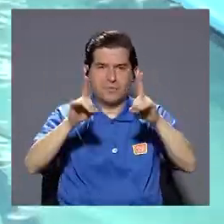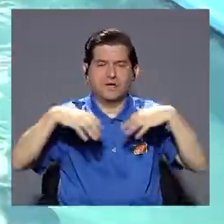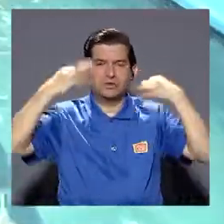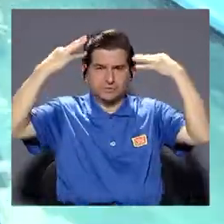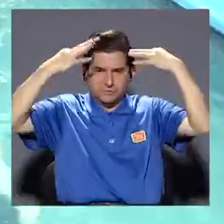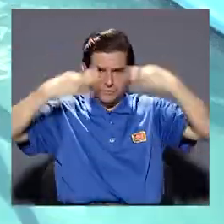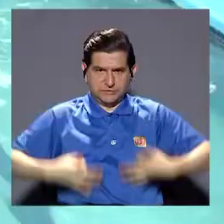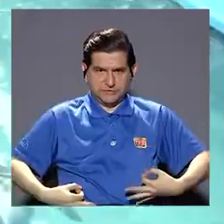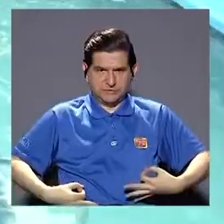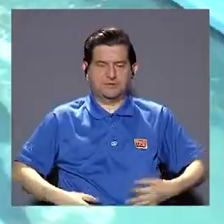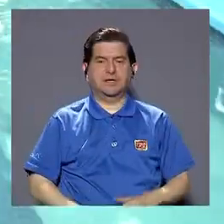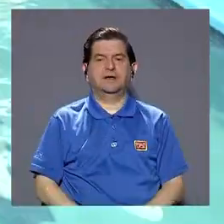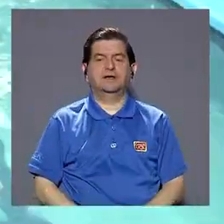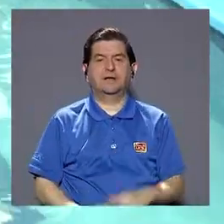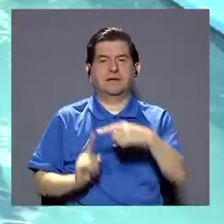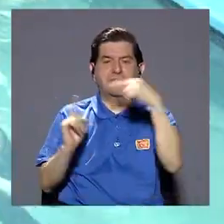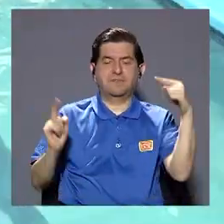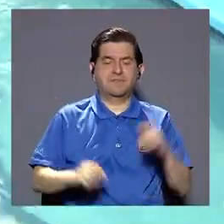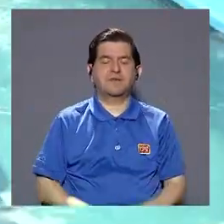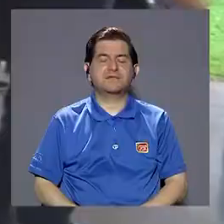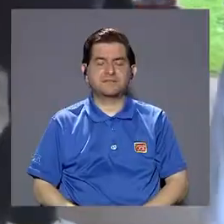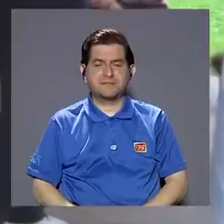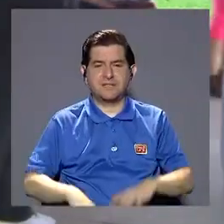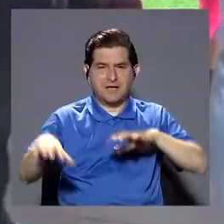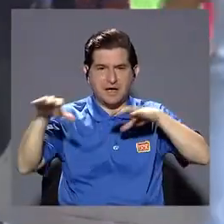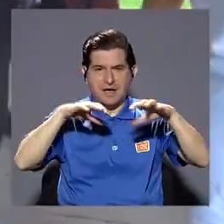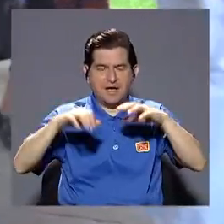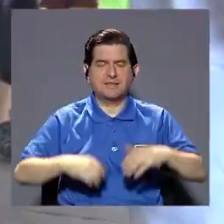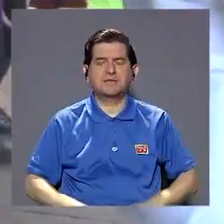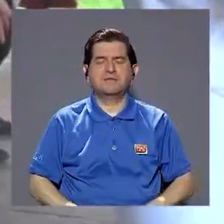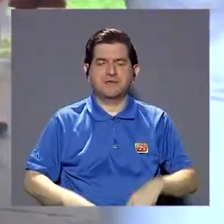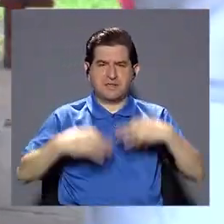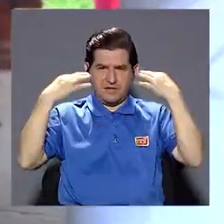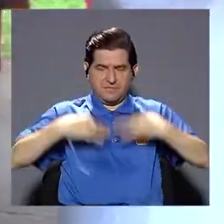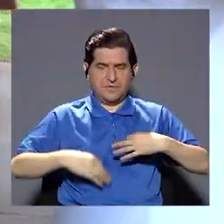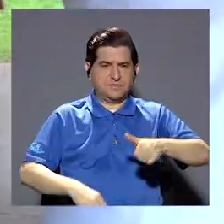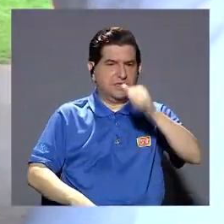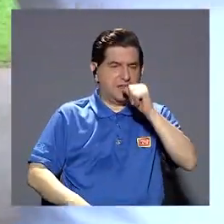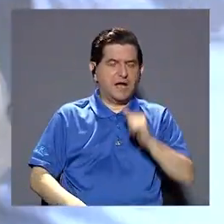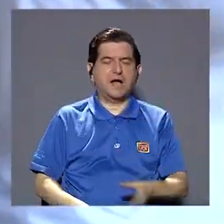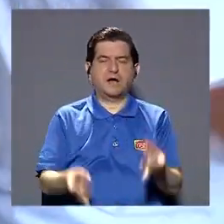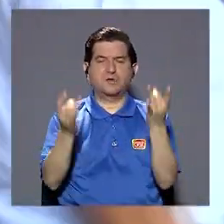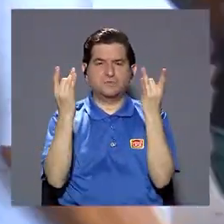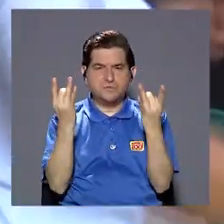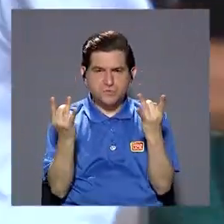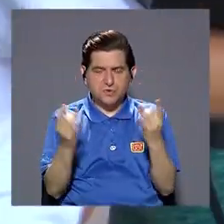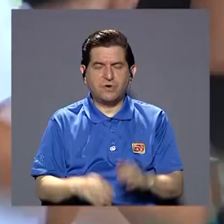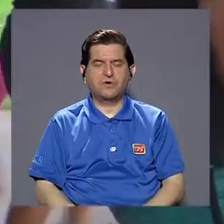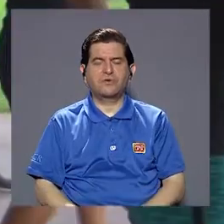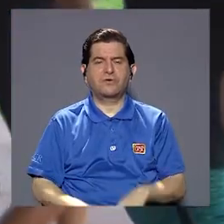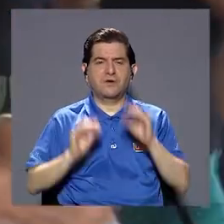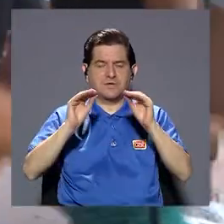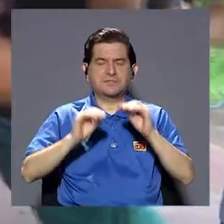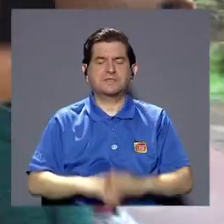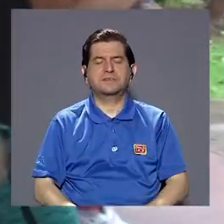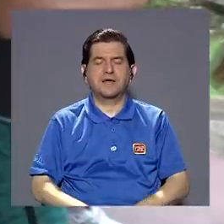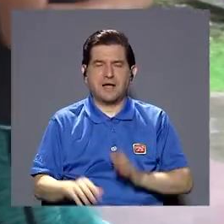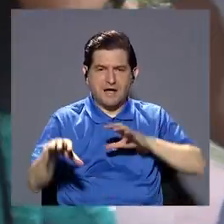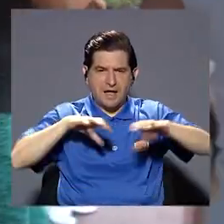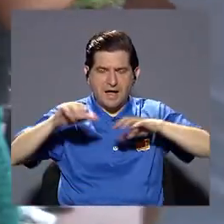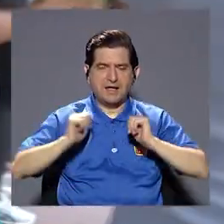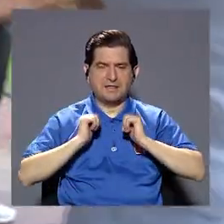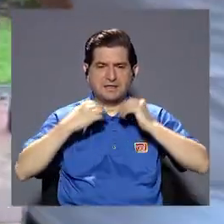de educación física tenemos desde acuaeróbicos en el área de salud de Santana desde clases de yoga, clases de aeróbicos, de